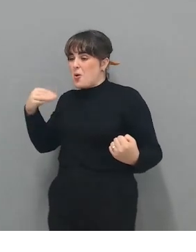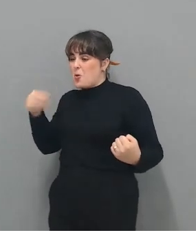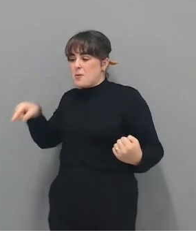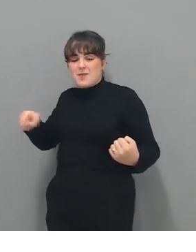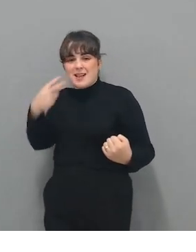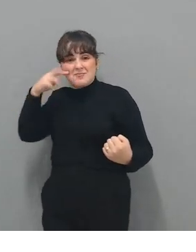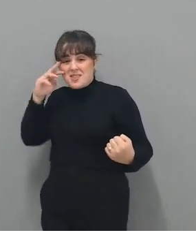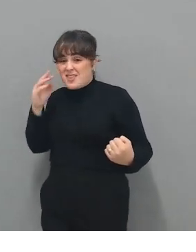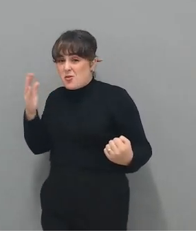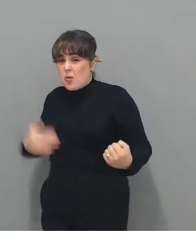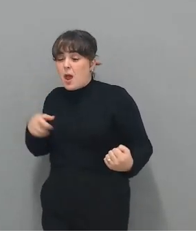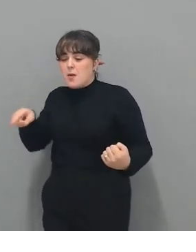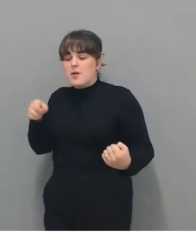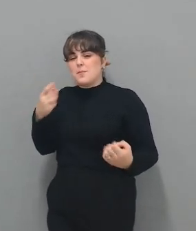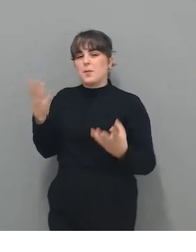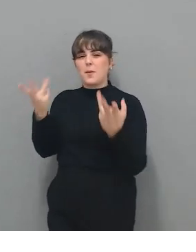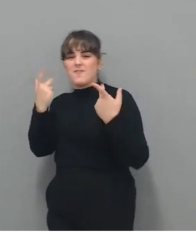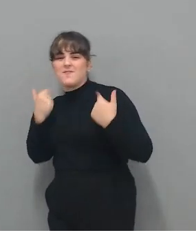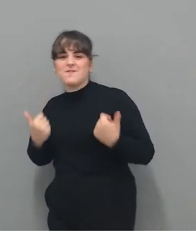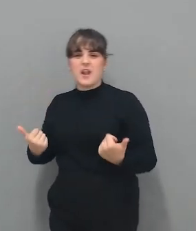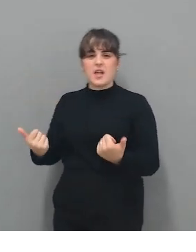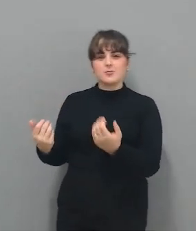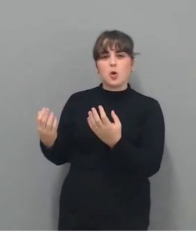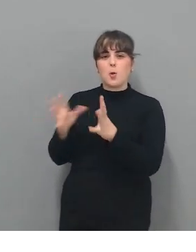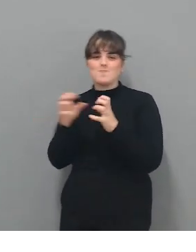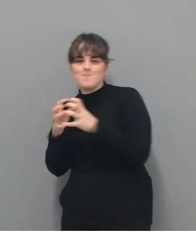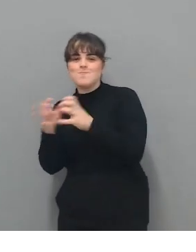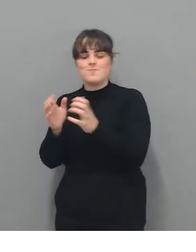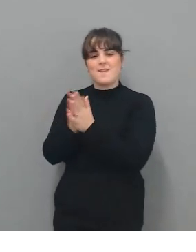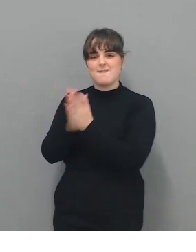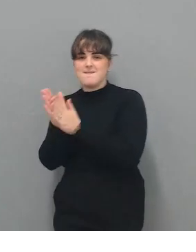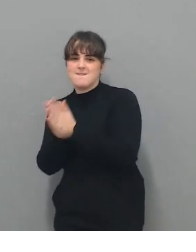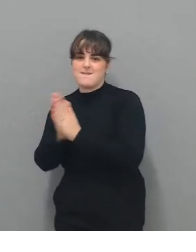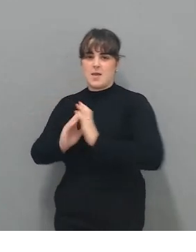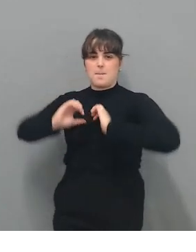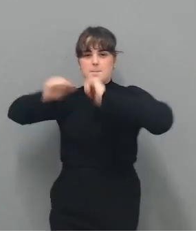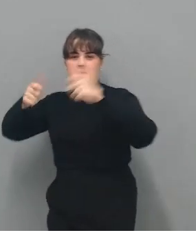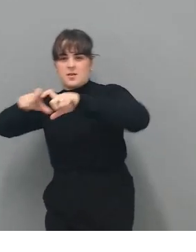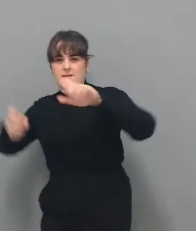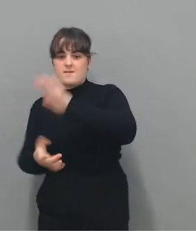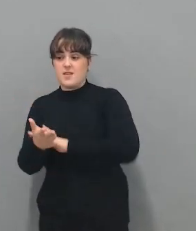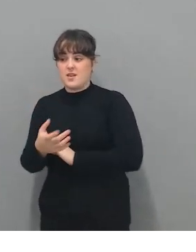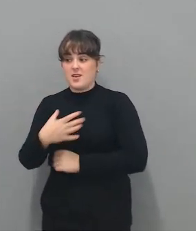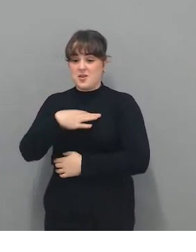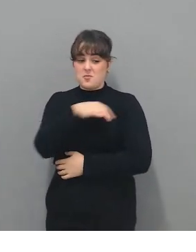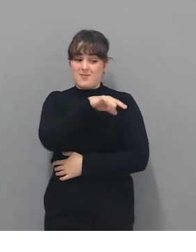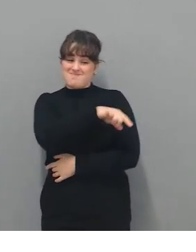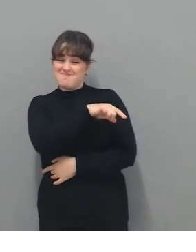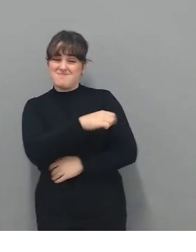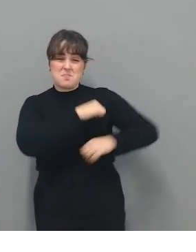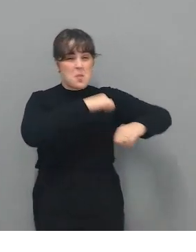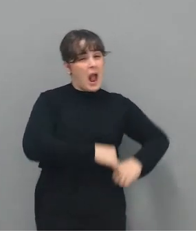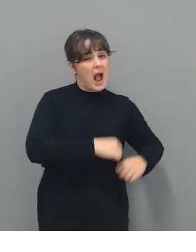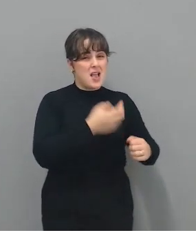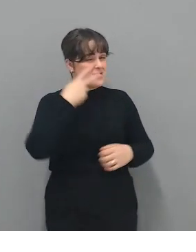esa visión, esa frescura, ese ánimo de querer emprender, quizás no lo tenga el más